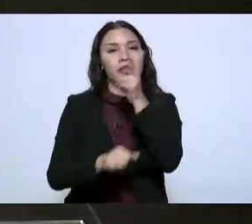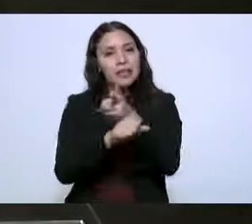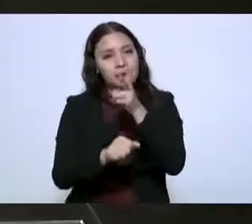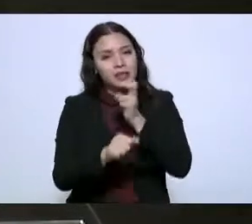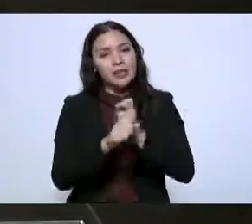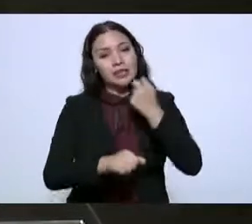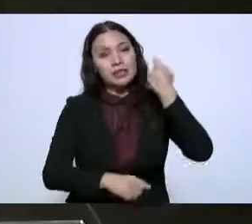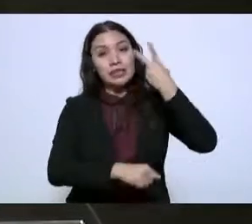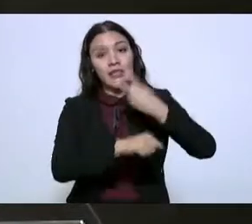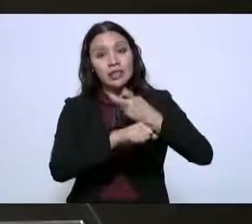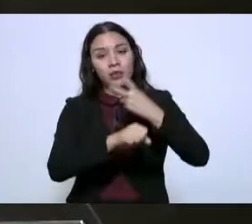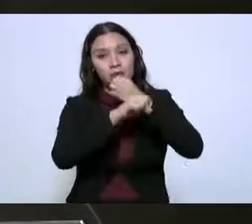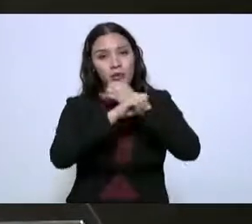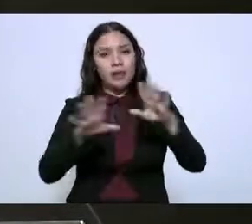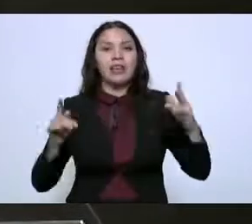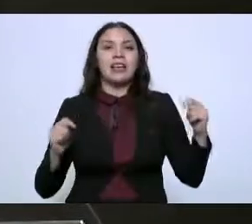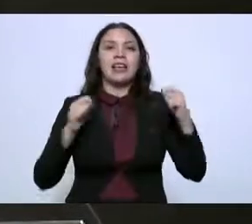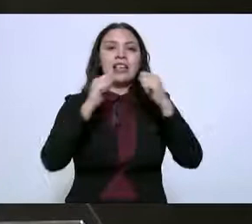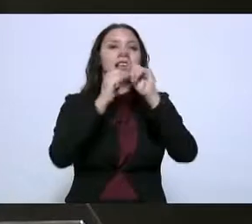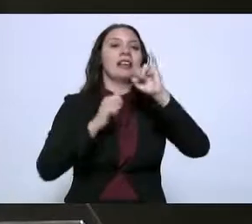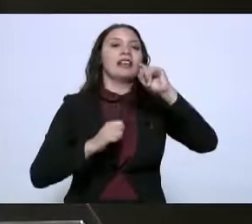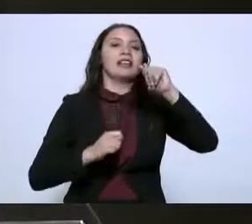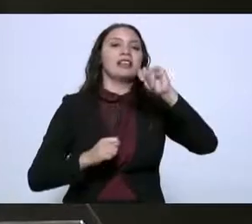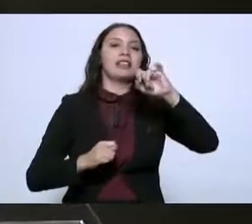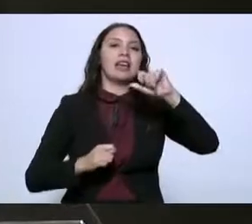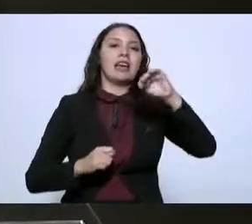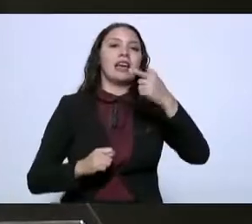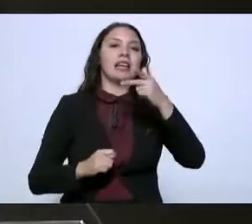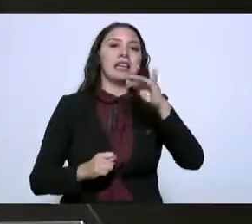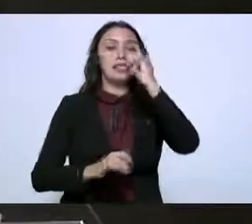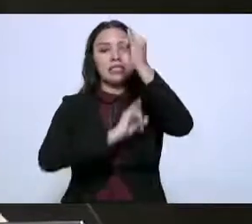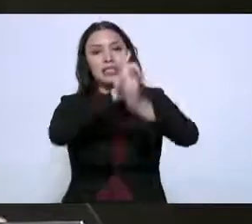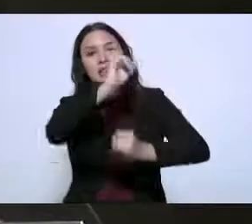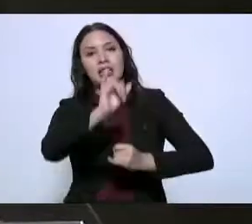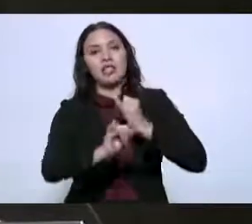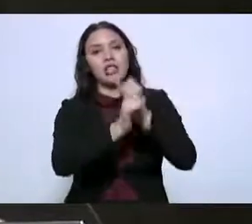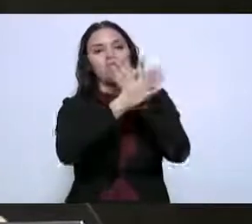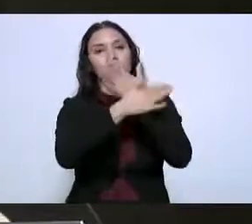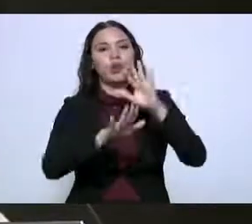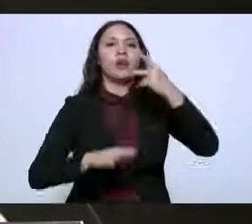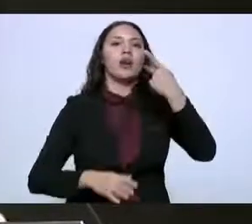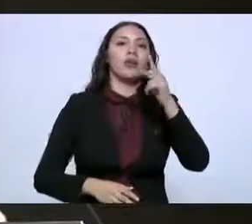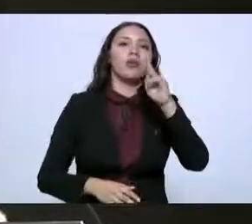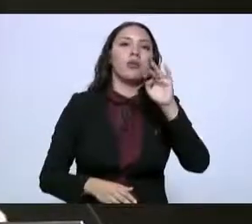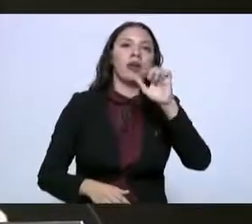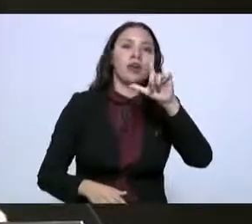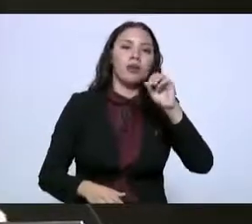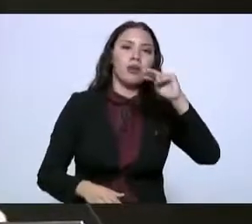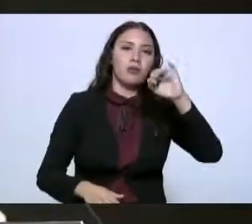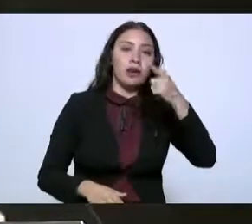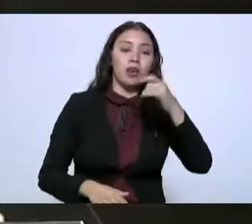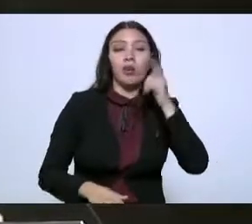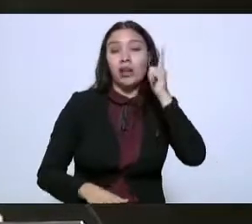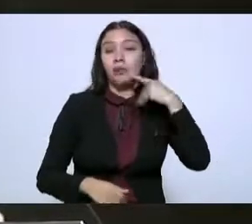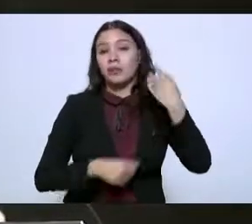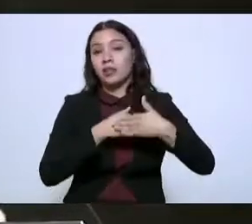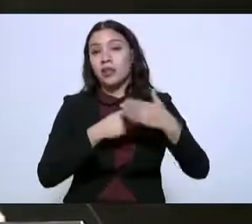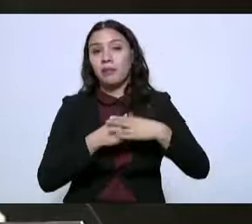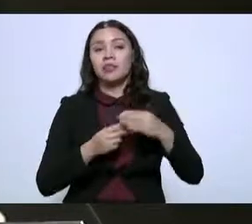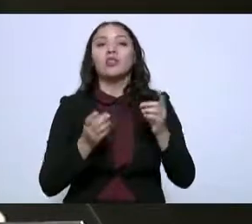segunda edición del tianguis internacional de pueblos mágicos que llevaremos a cabo en Los Ángeles en el 2023